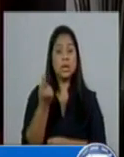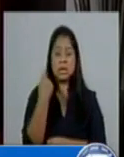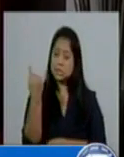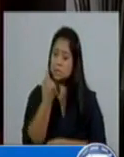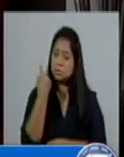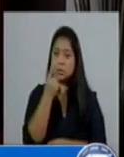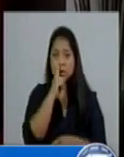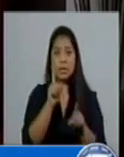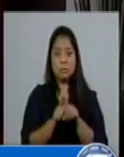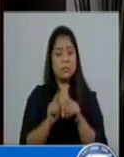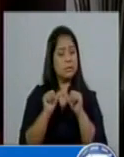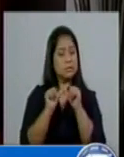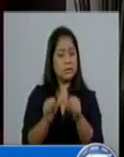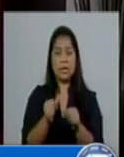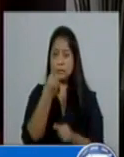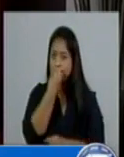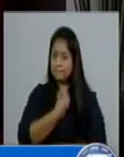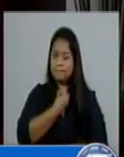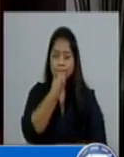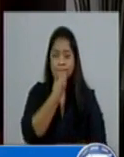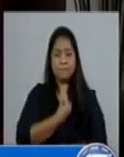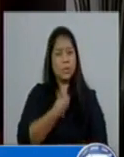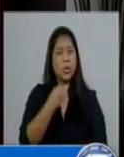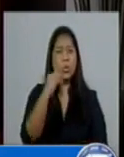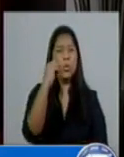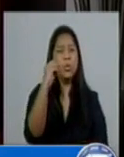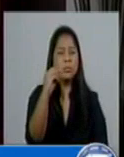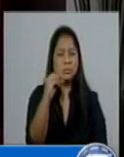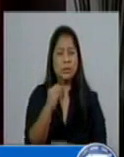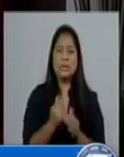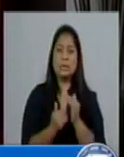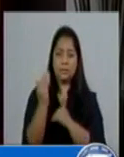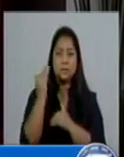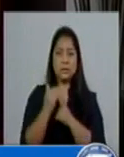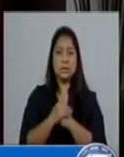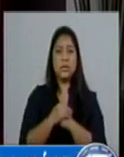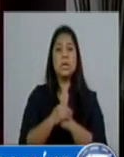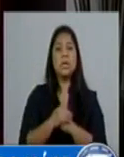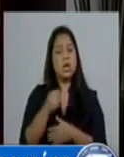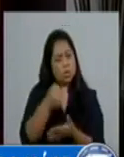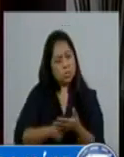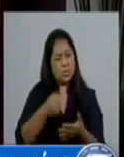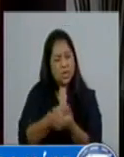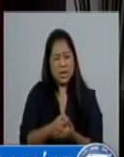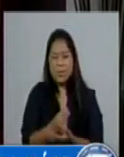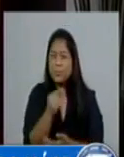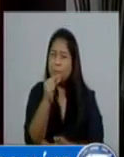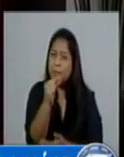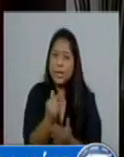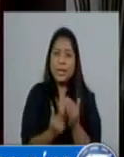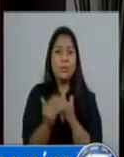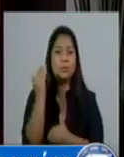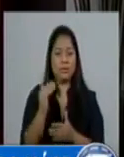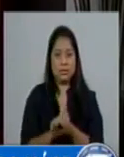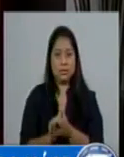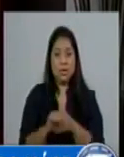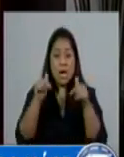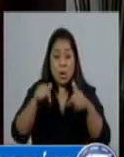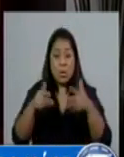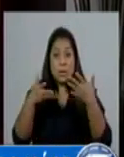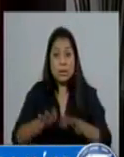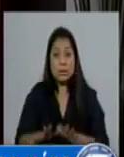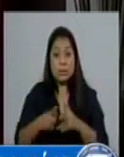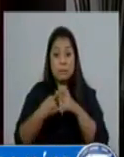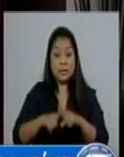pena que aguantemos un poco más. Vale la pena que luchemos un poco más. Estamos iniciando el mes